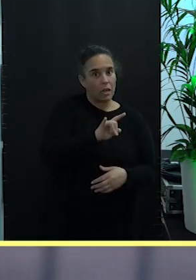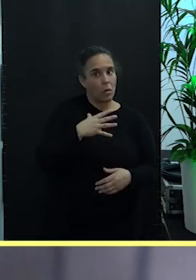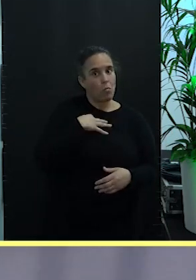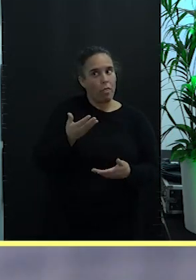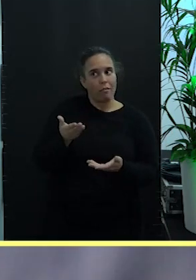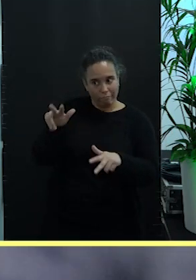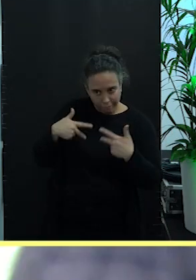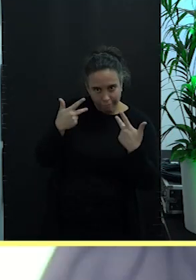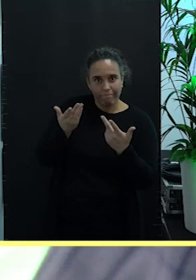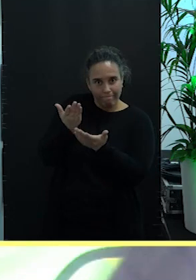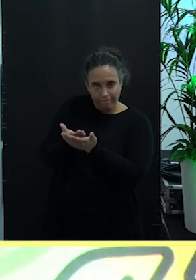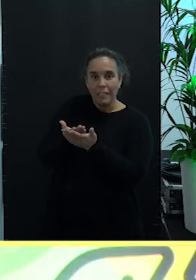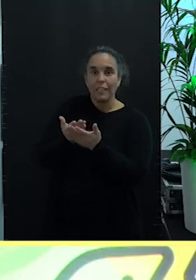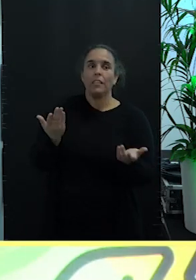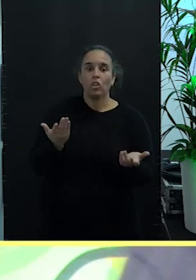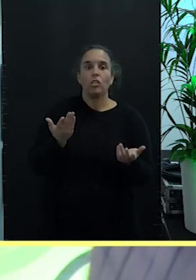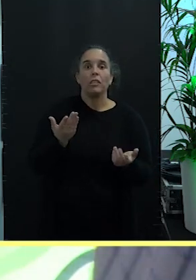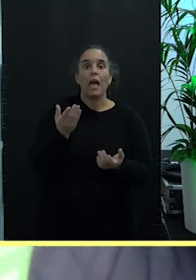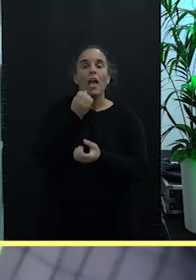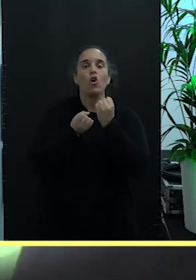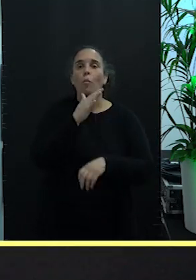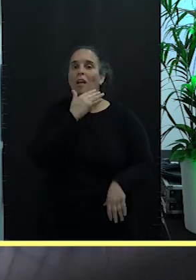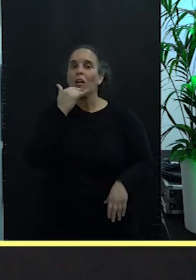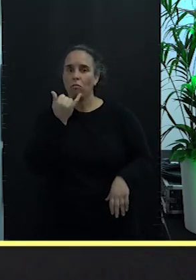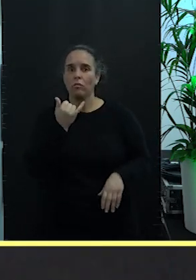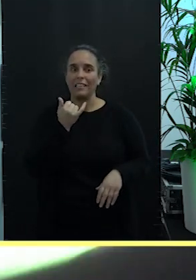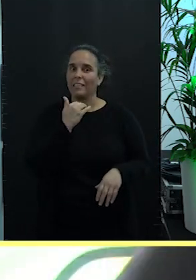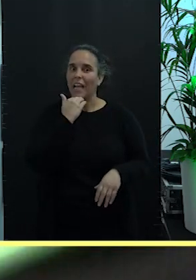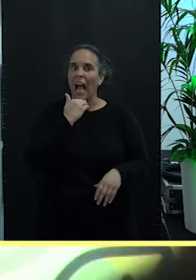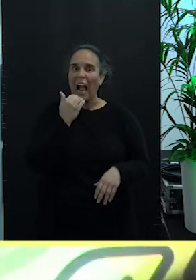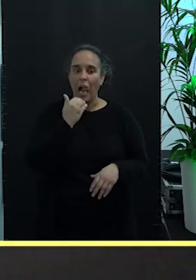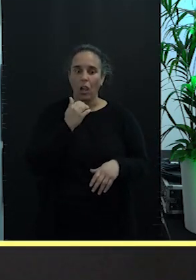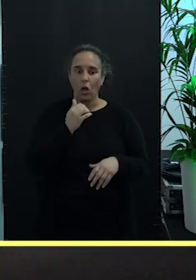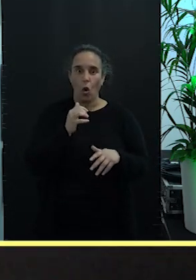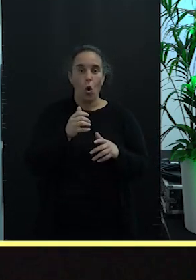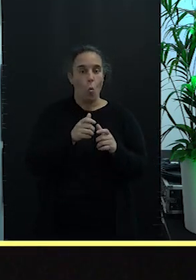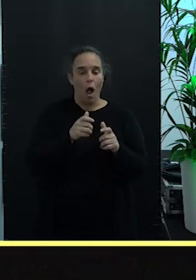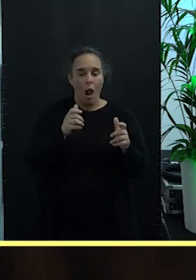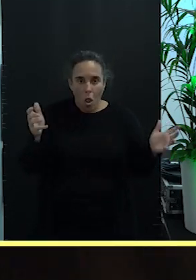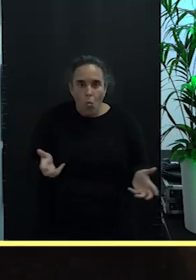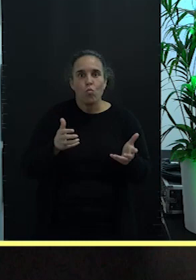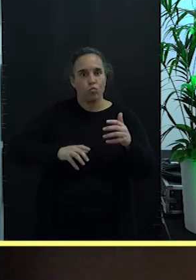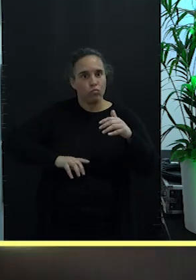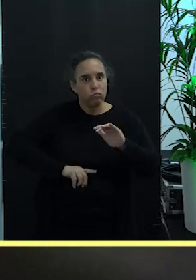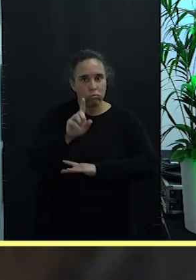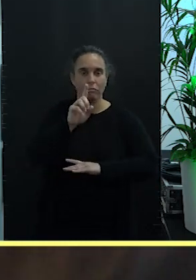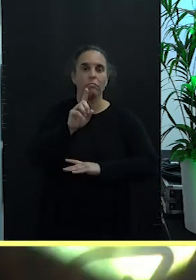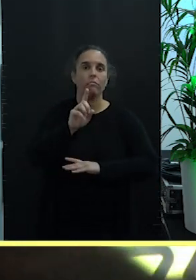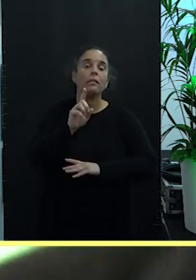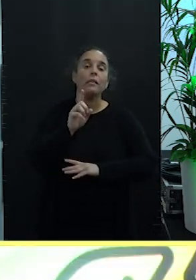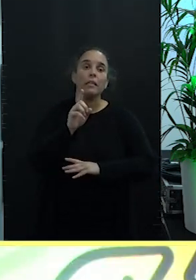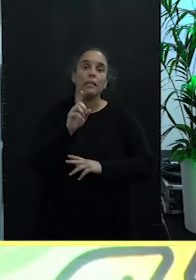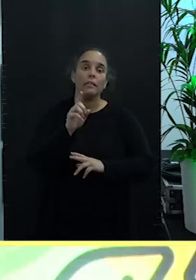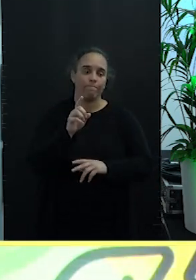aspecto se erige como un prometedor ámbito de crecimiento para el desarrollo de